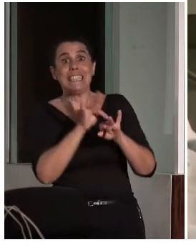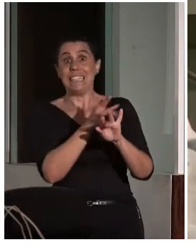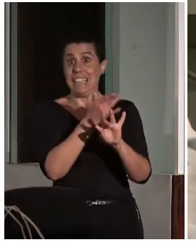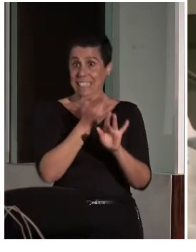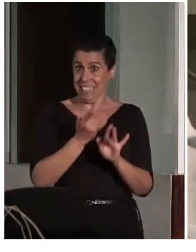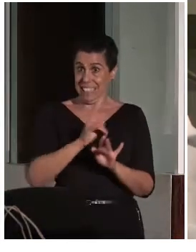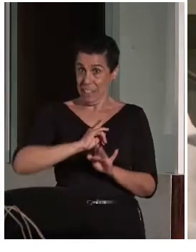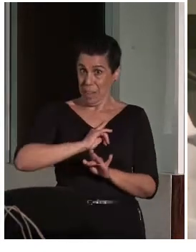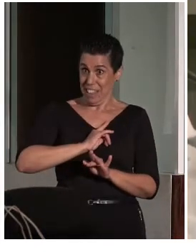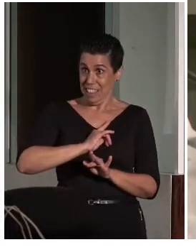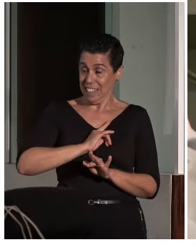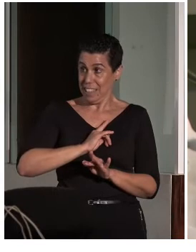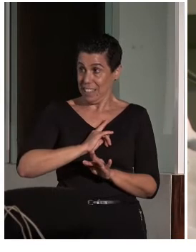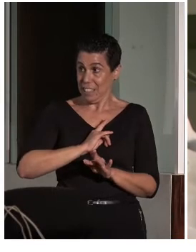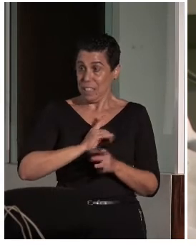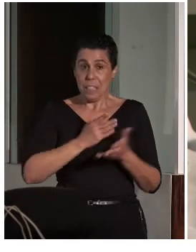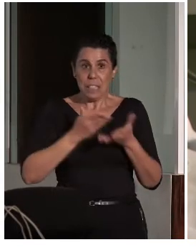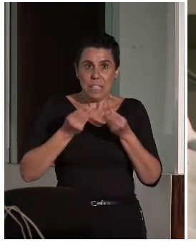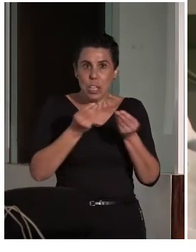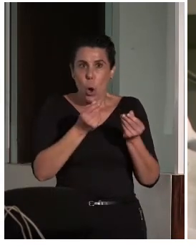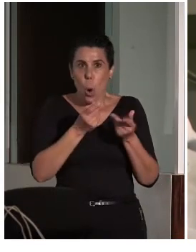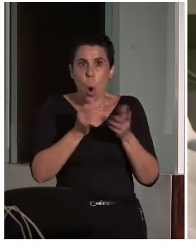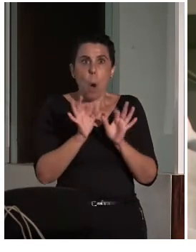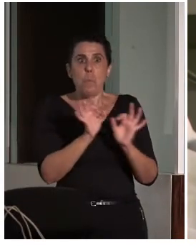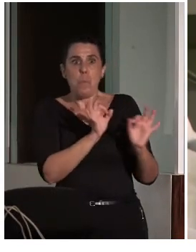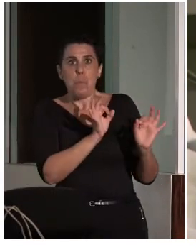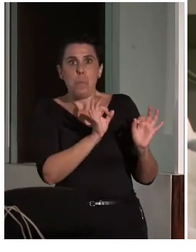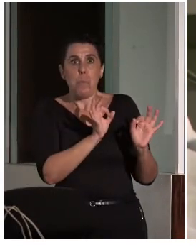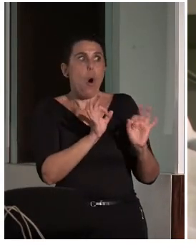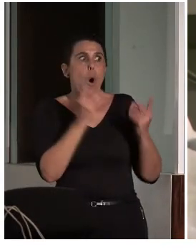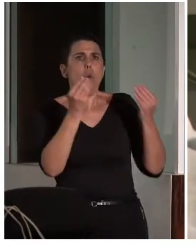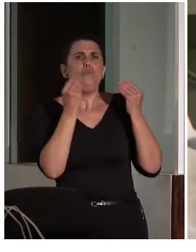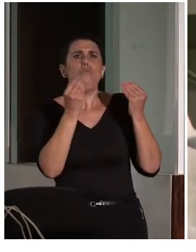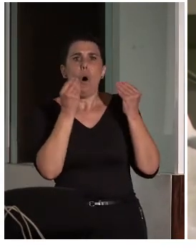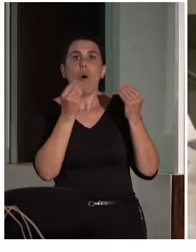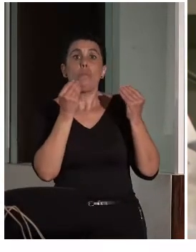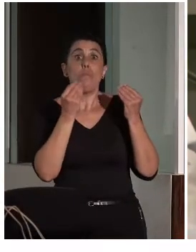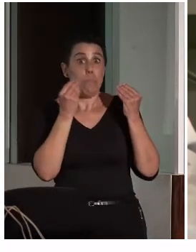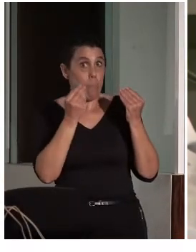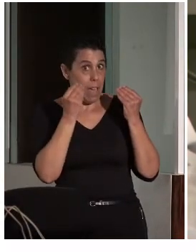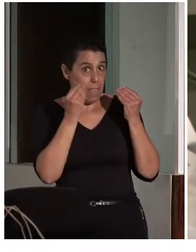esa preparación o esa formación a las personas que están